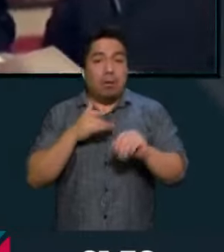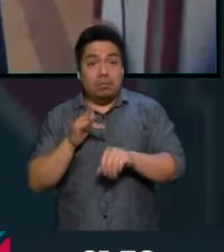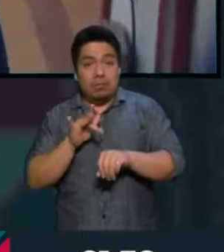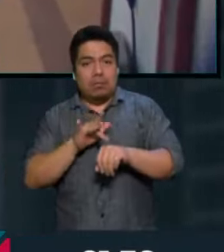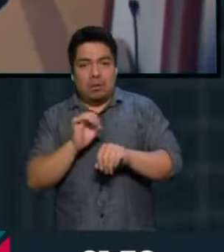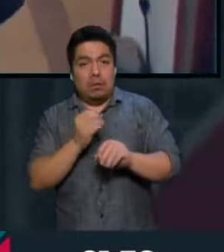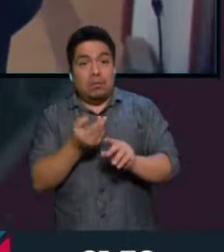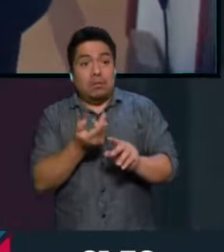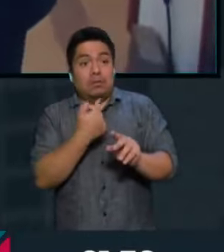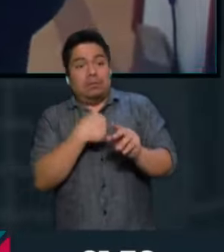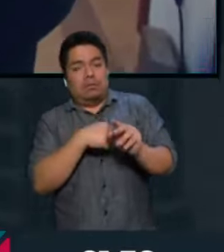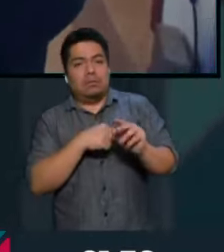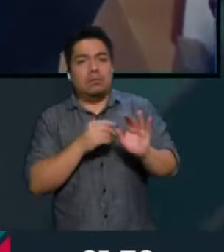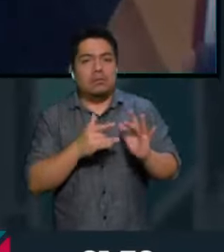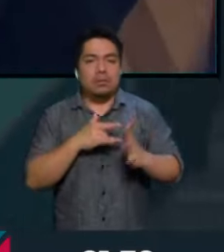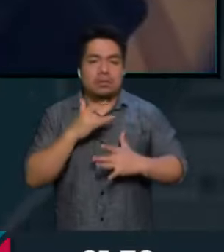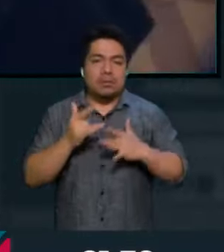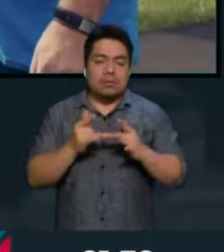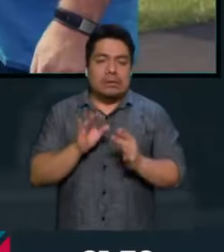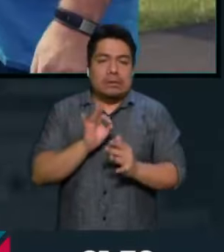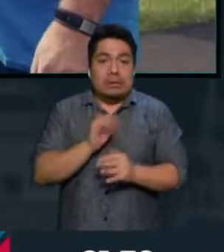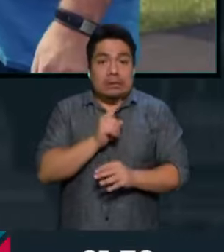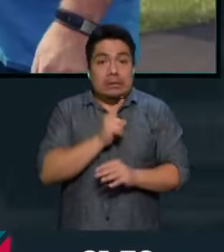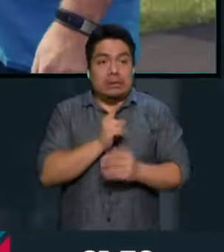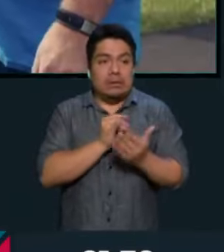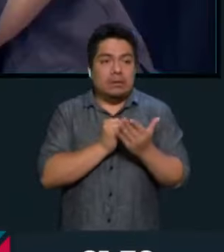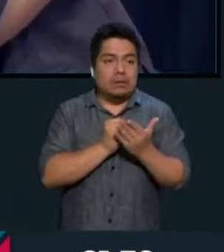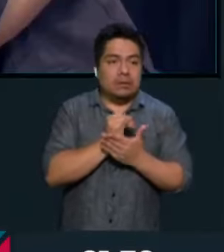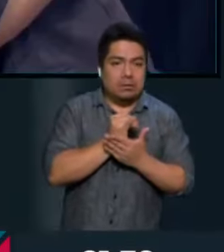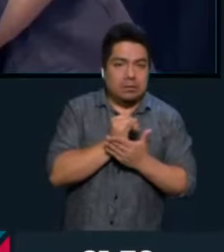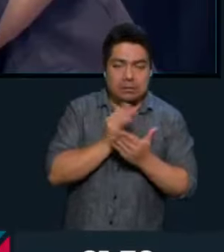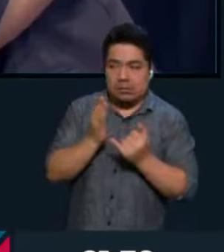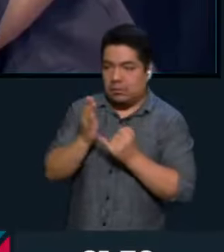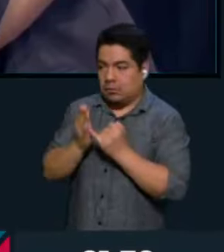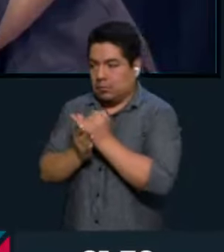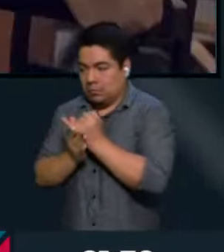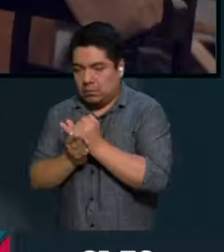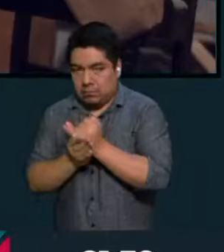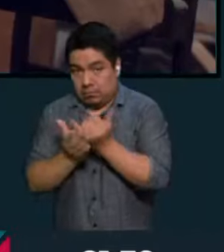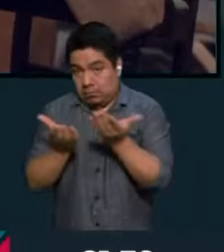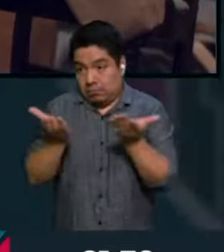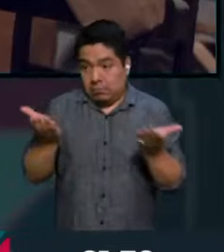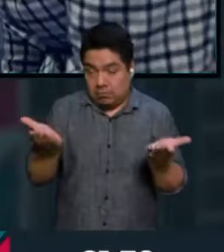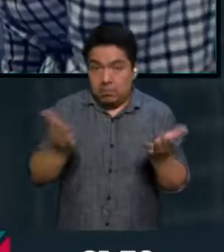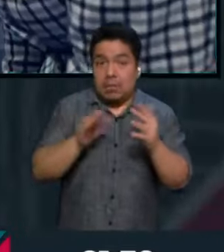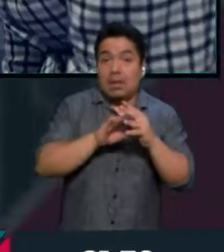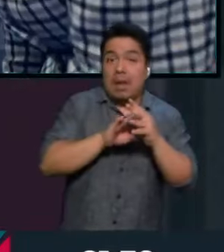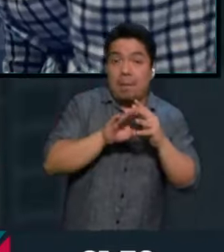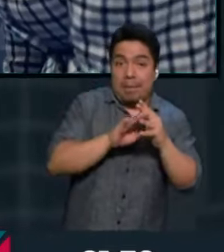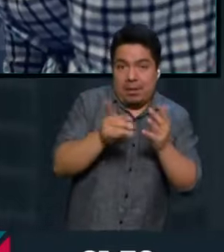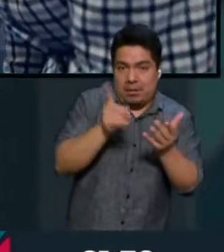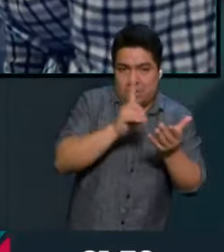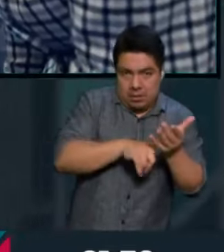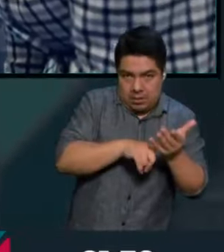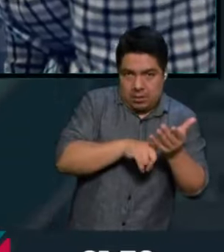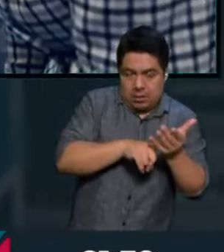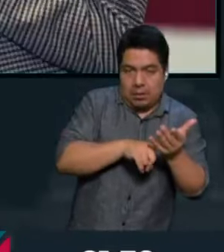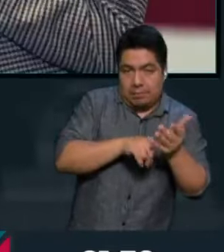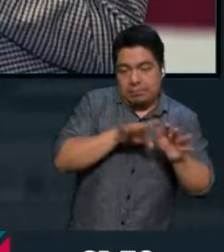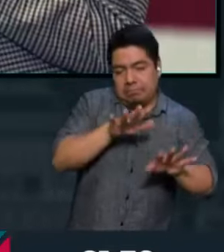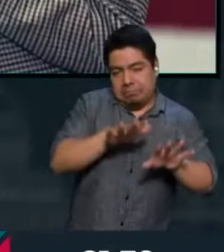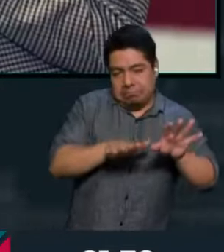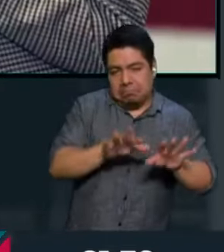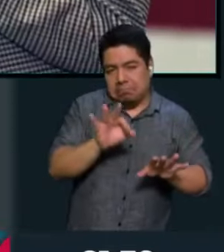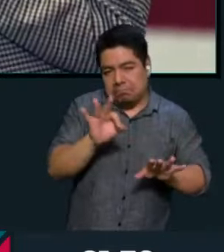Pero sí nos toca. En el sentido de que ellos van a hacer una distinción muy clara, la hacen, entre la migración interna y ahí puede